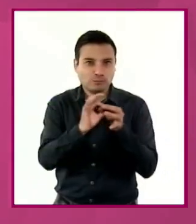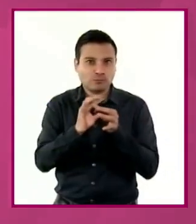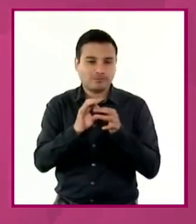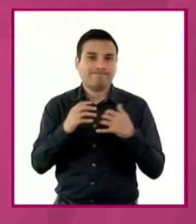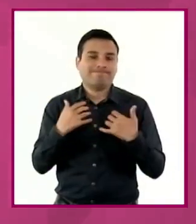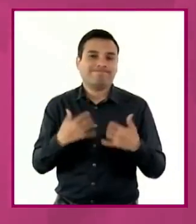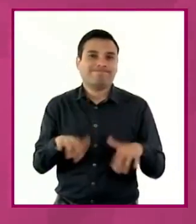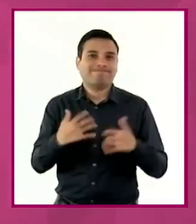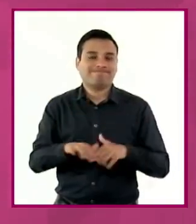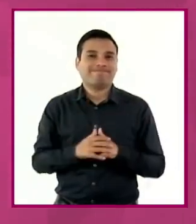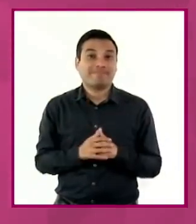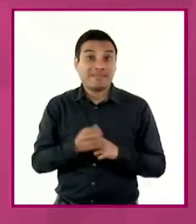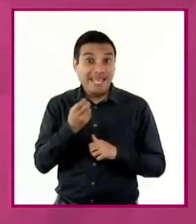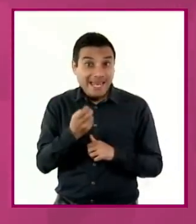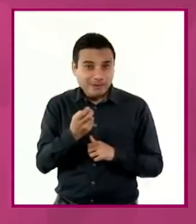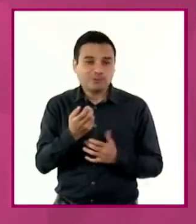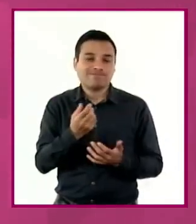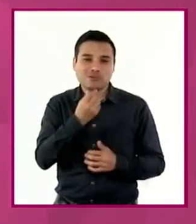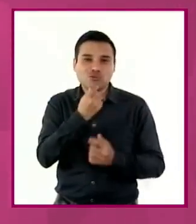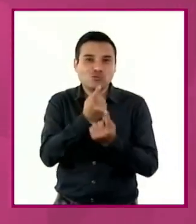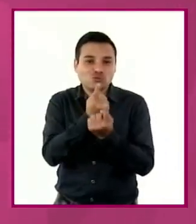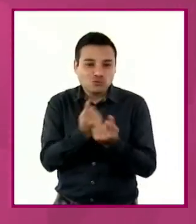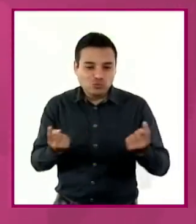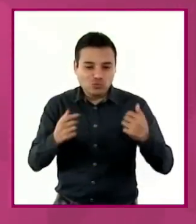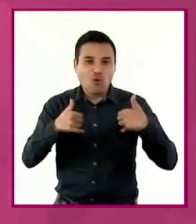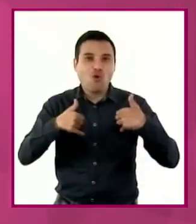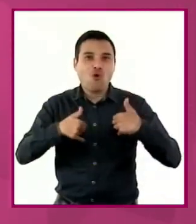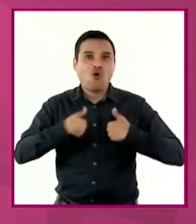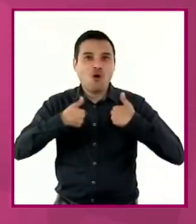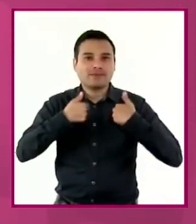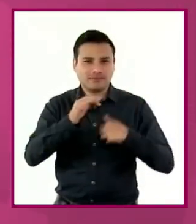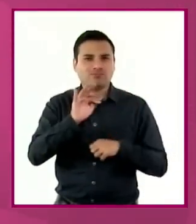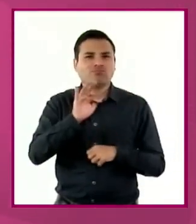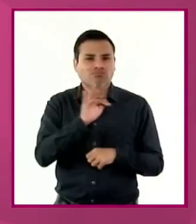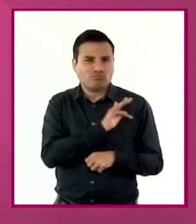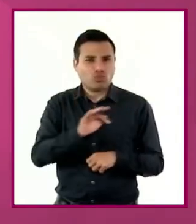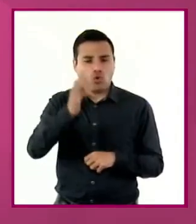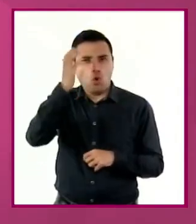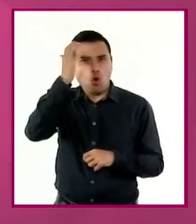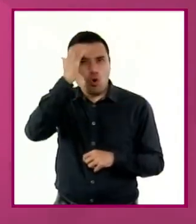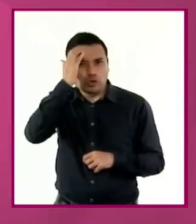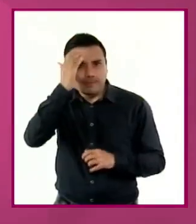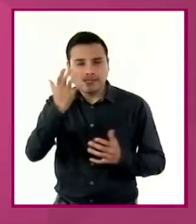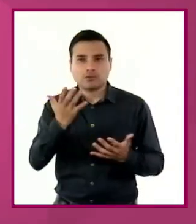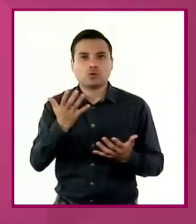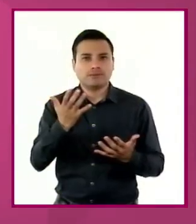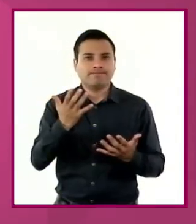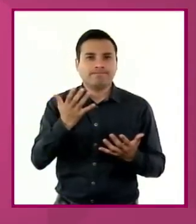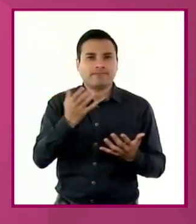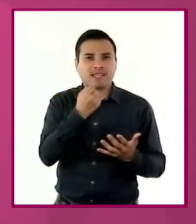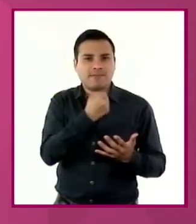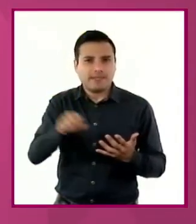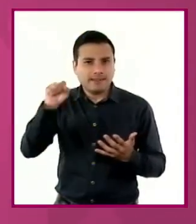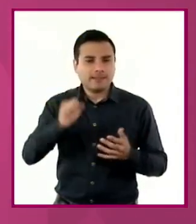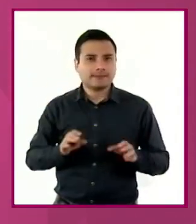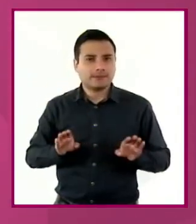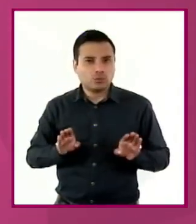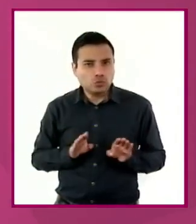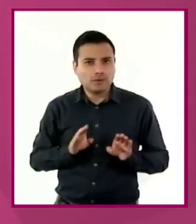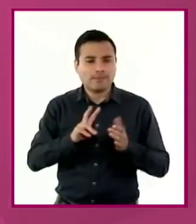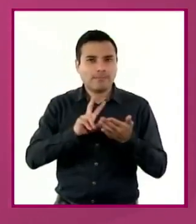suma contribuye a que niñas, niños y adolescentes adquieran conocimientos, habilidades, actitudes y valores